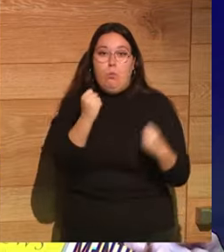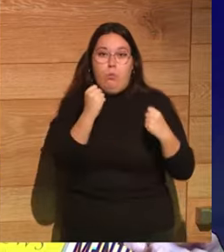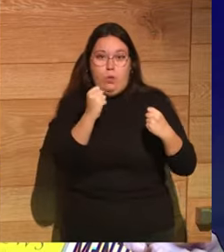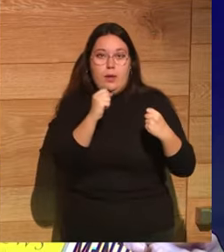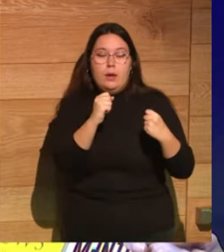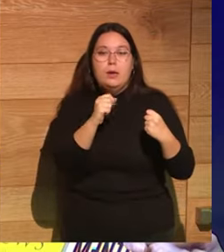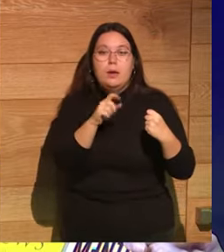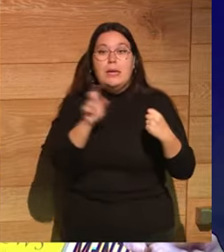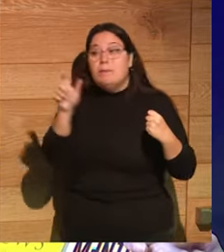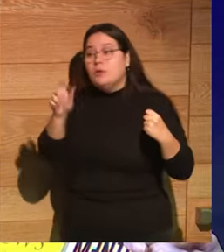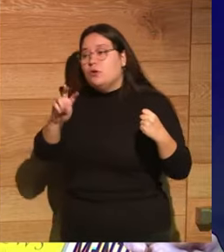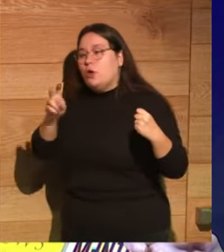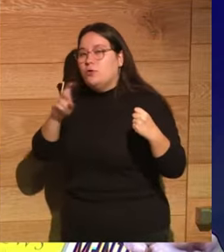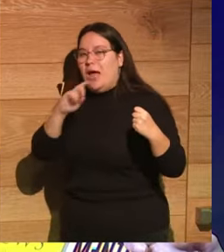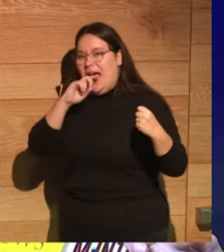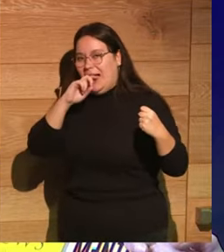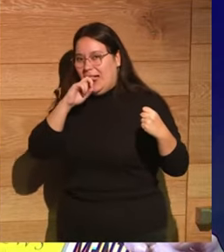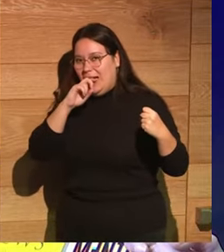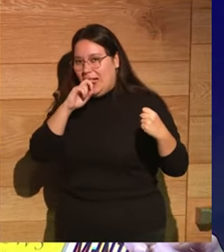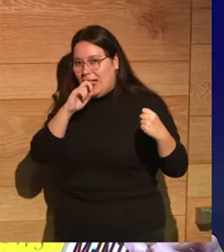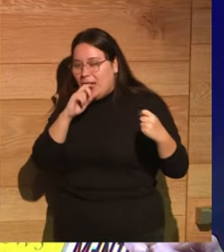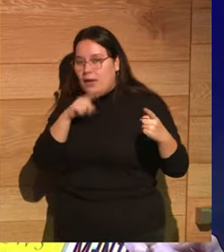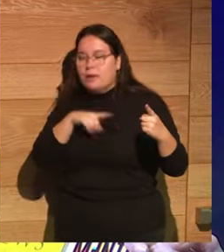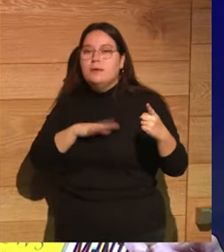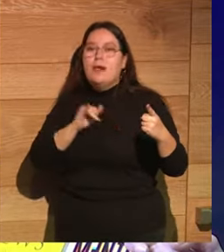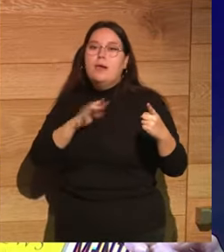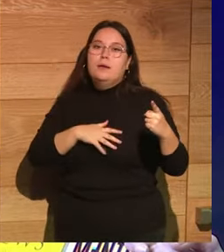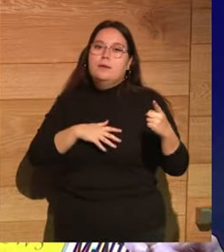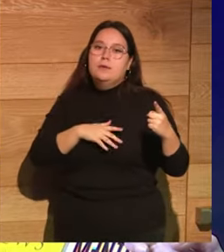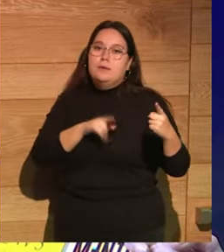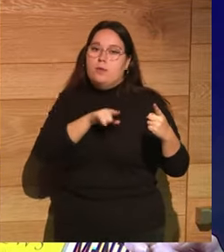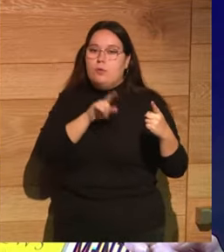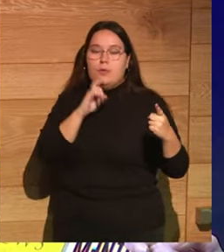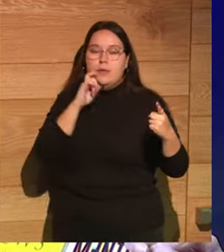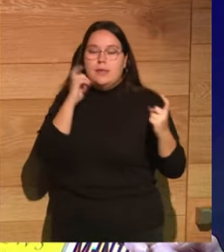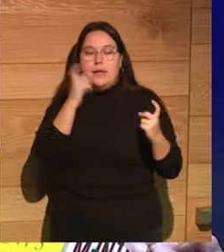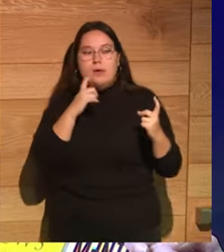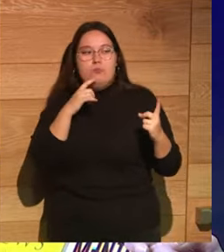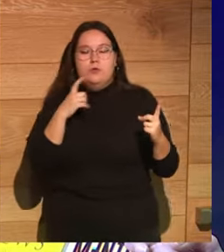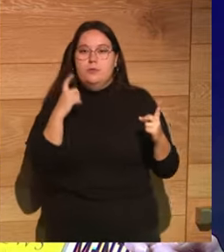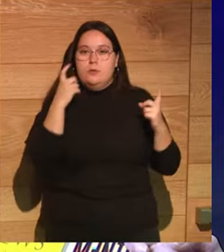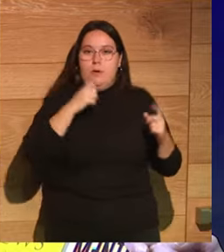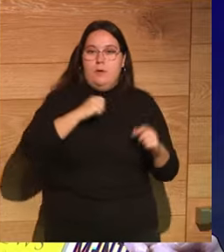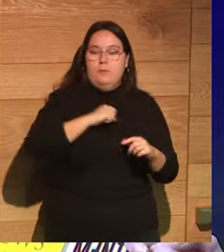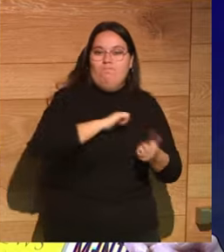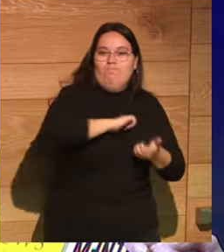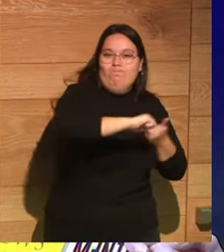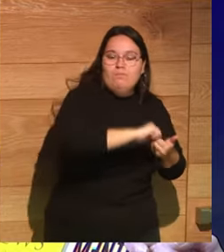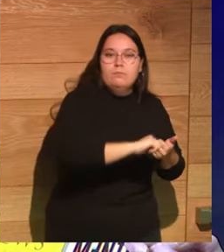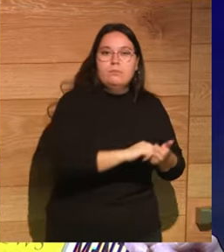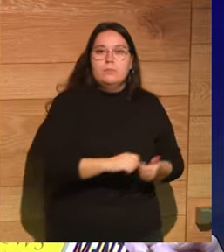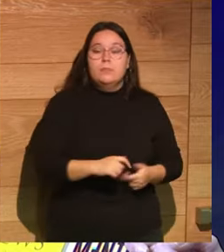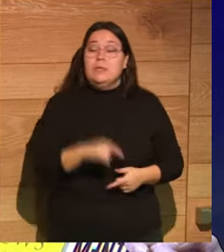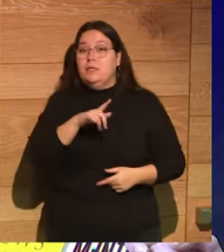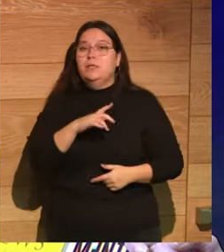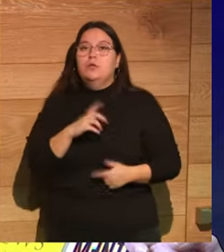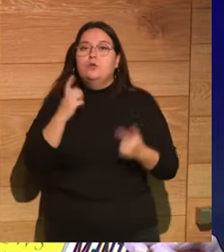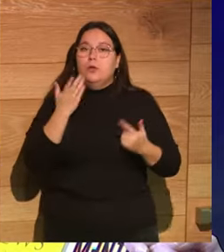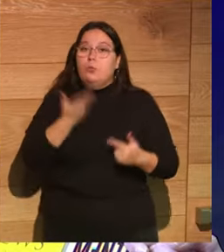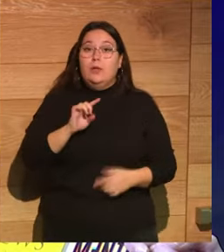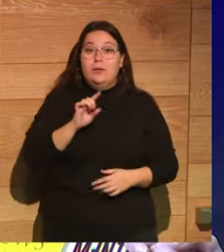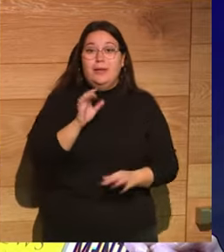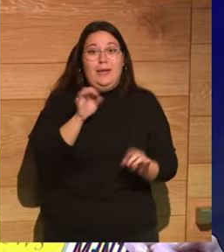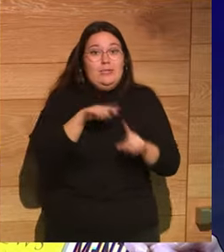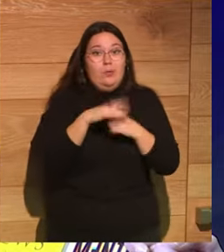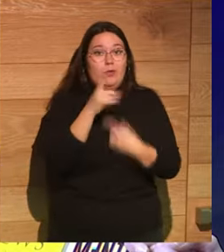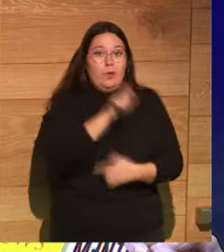poder y otra persona tiene envidia de esa primera, vamos a desprestigiarla todo lo posible. Yo creo que esto es todavía más importante en el caso de